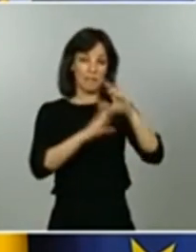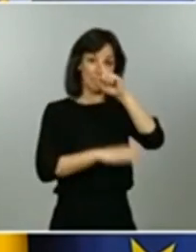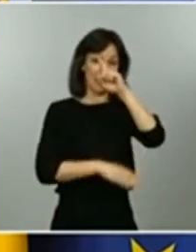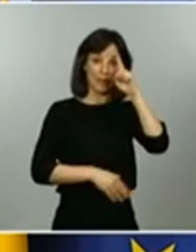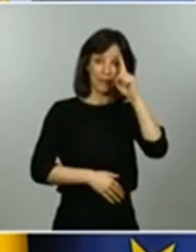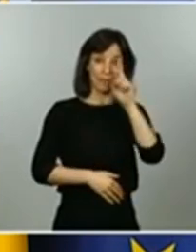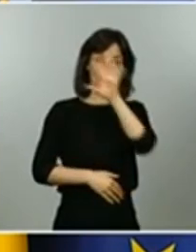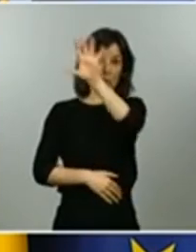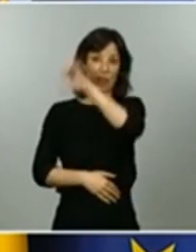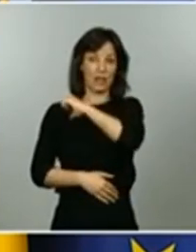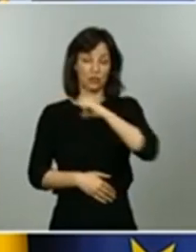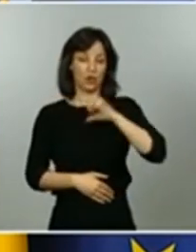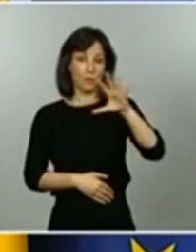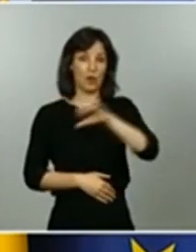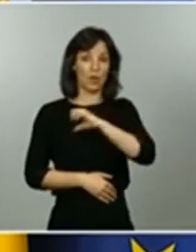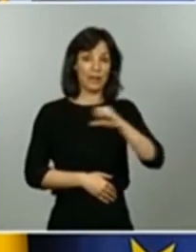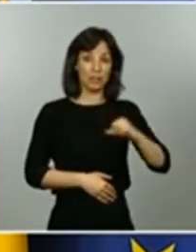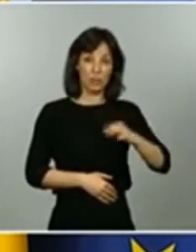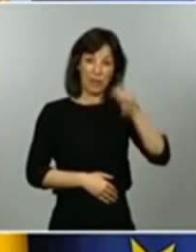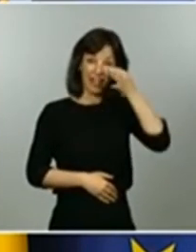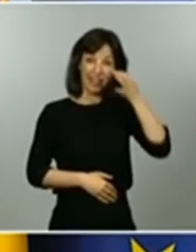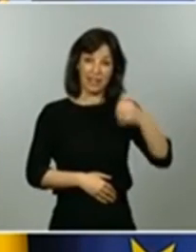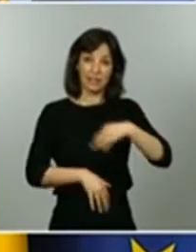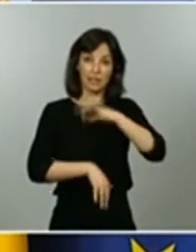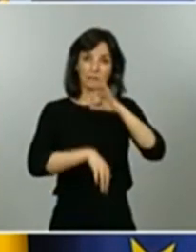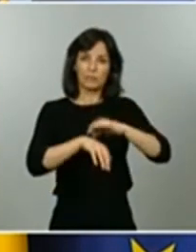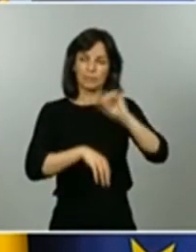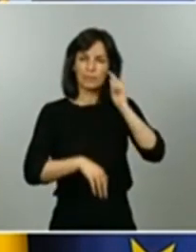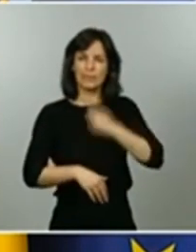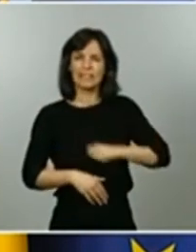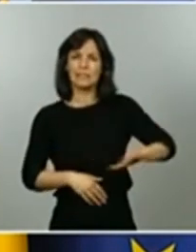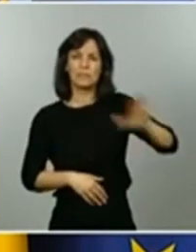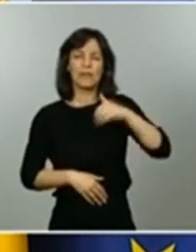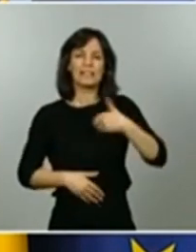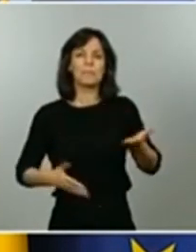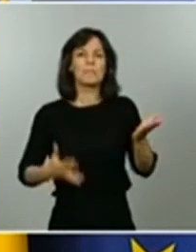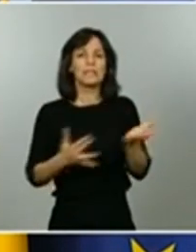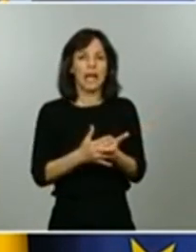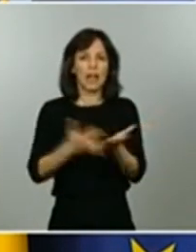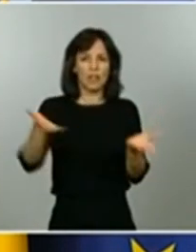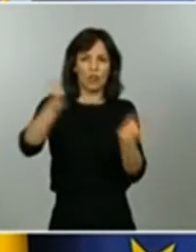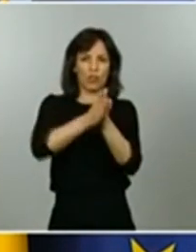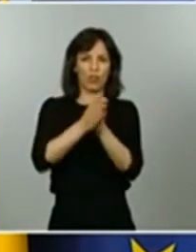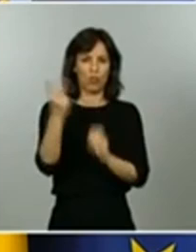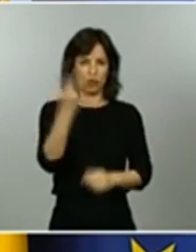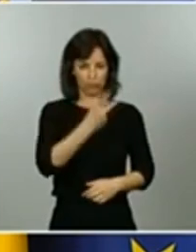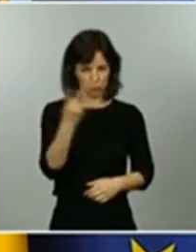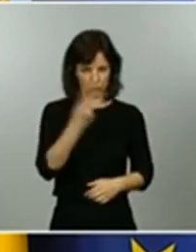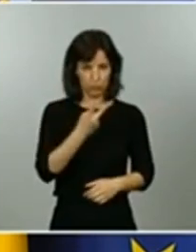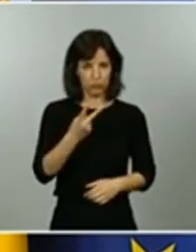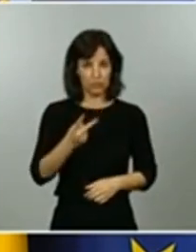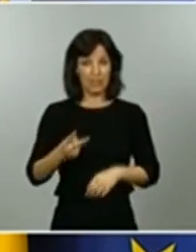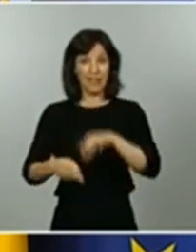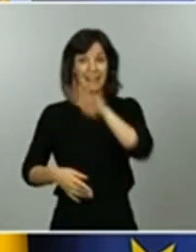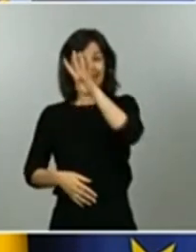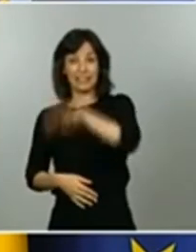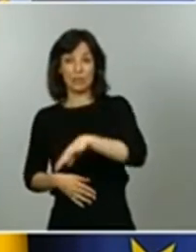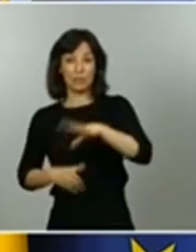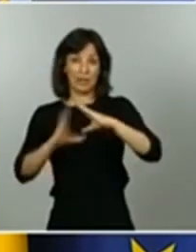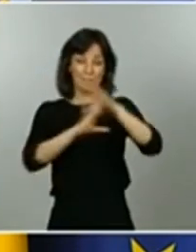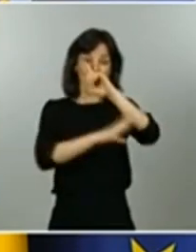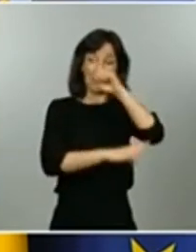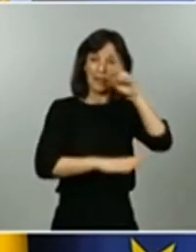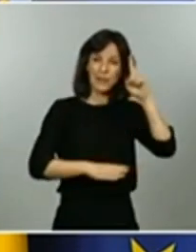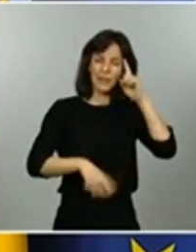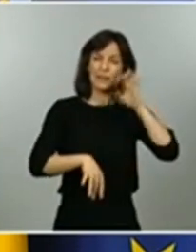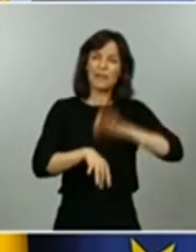50% del total de los casos que se han observado en España y esos casos que se han observado en Cataluña y en Madrid se han concentrado sobre todo